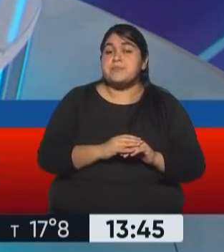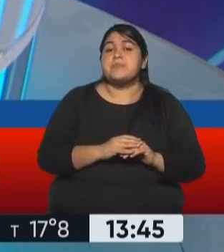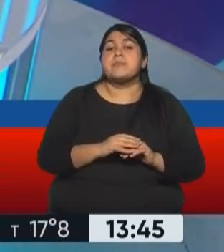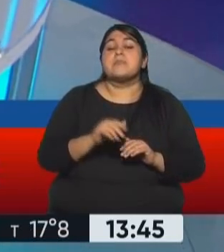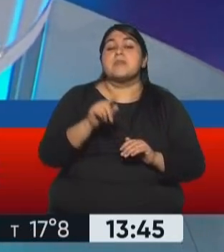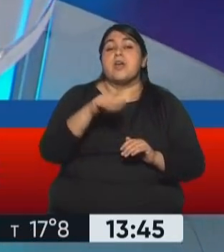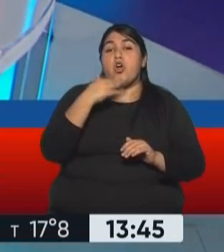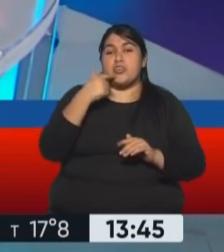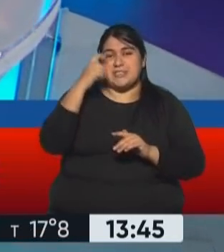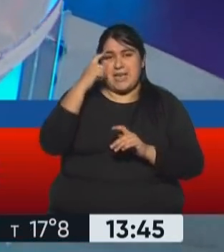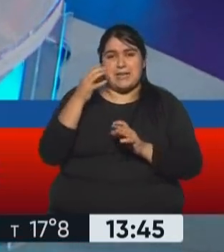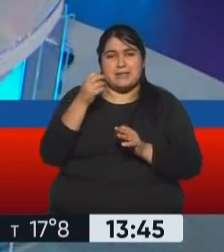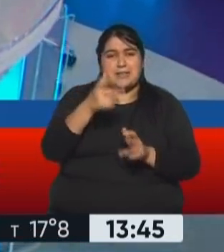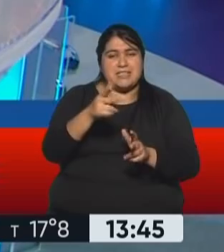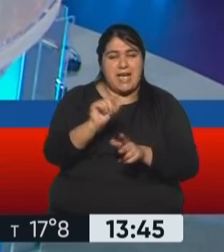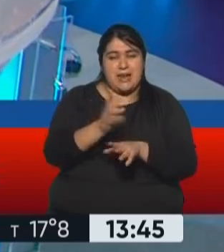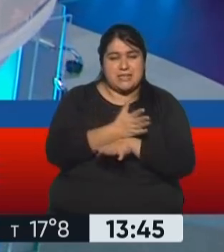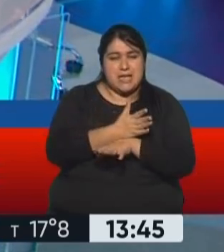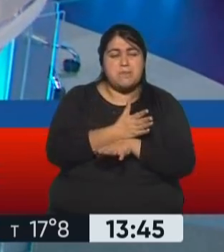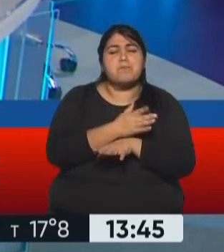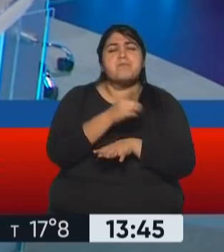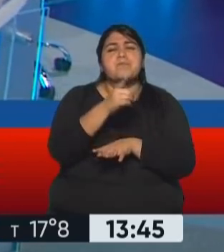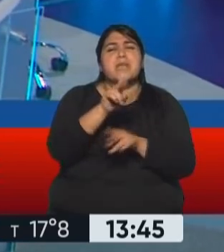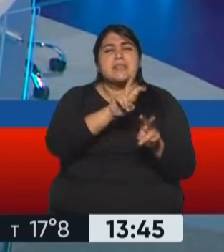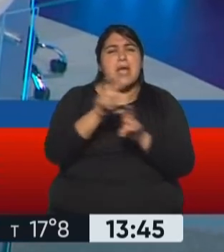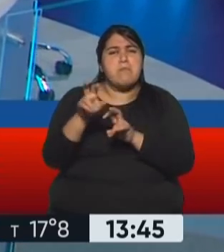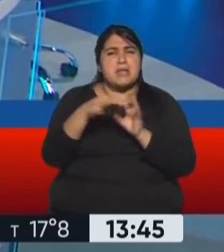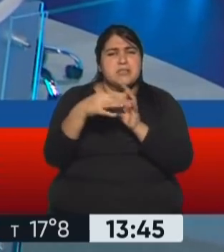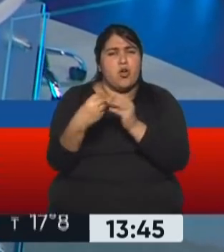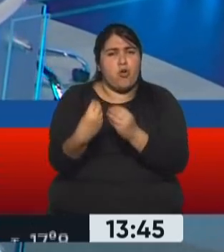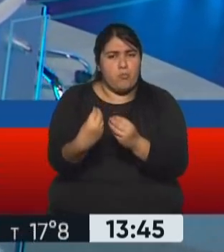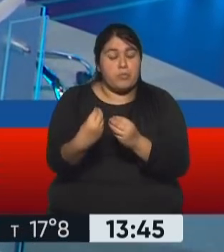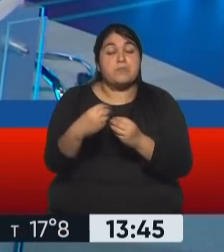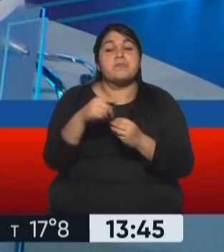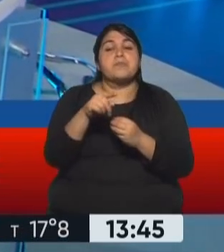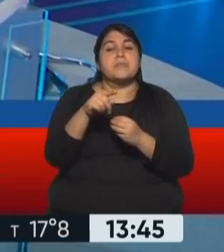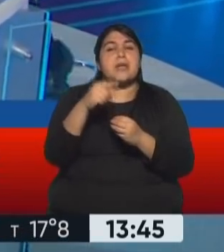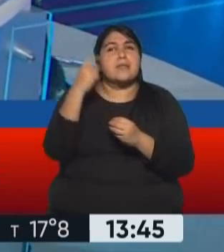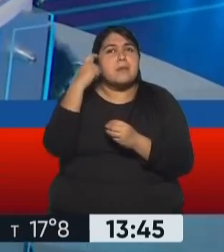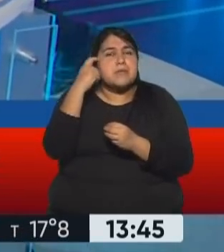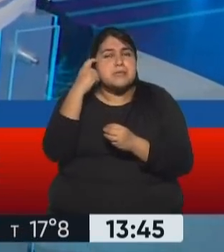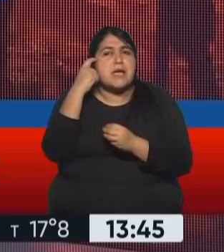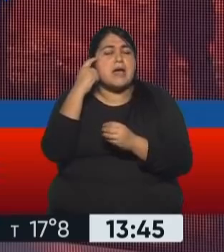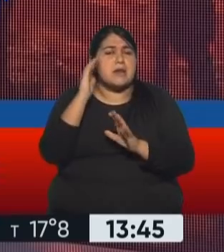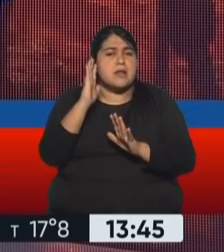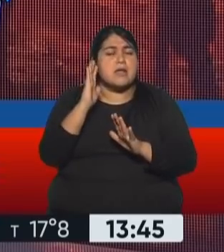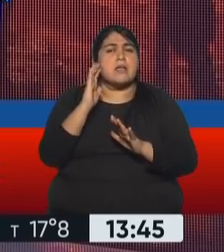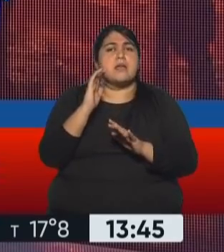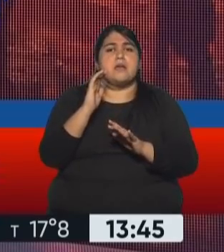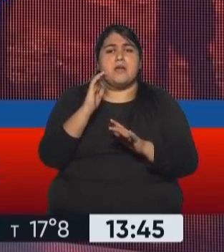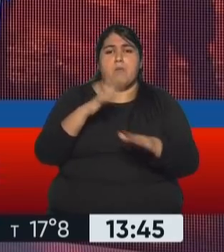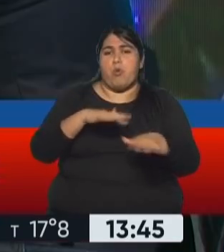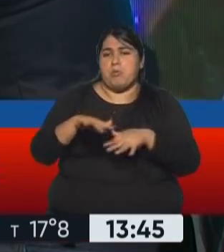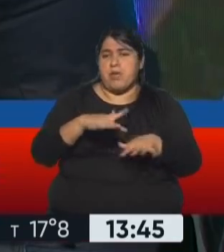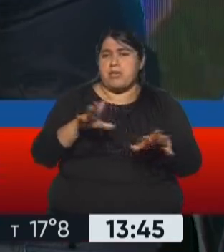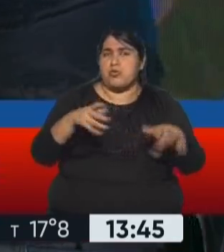José, de vincular el tema de estas pretensiones, estas banderas que tiene todo el movimiento